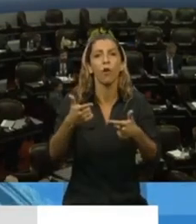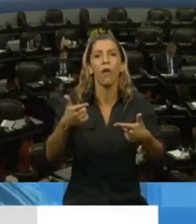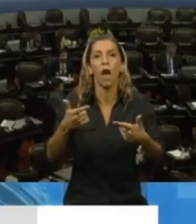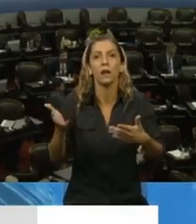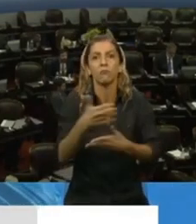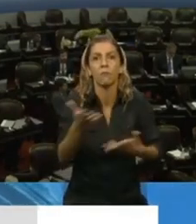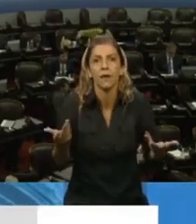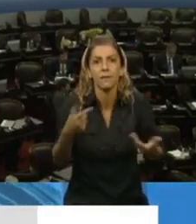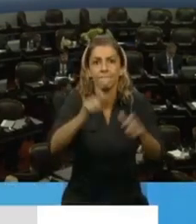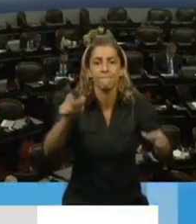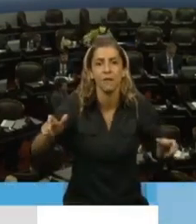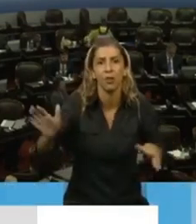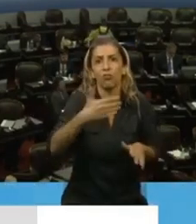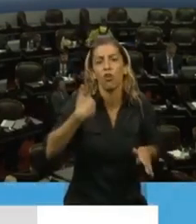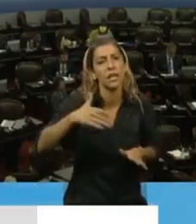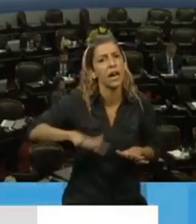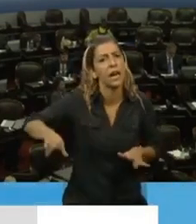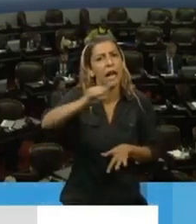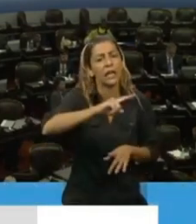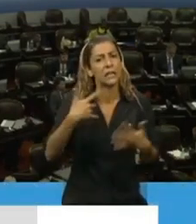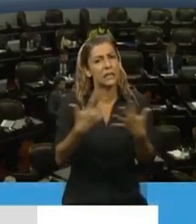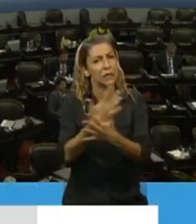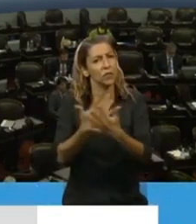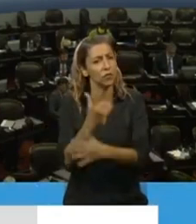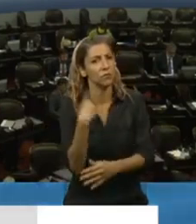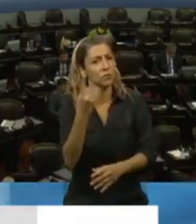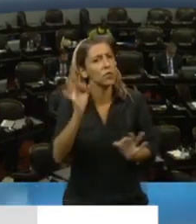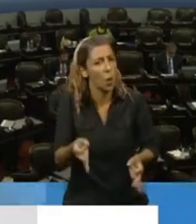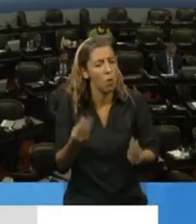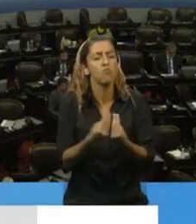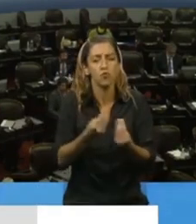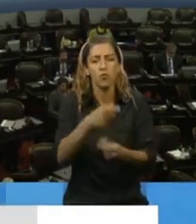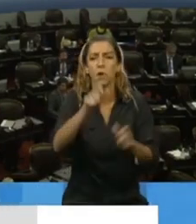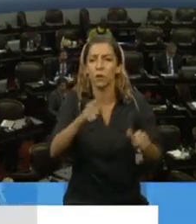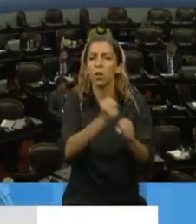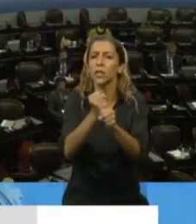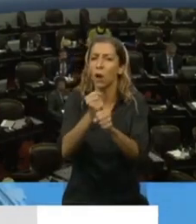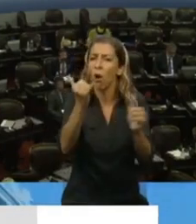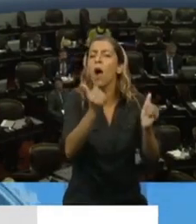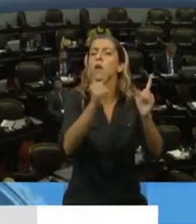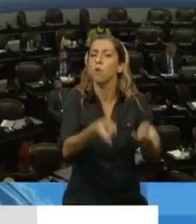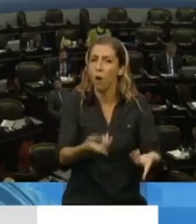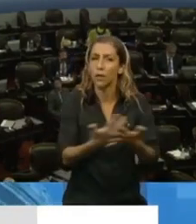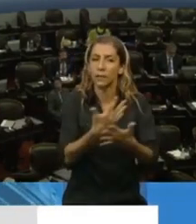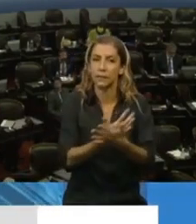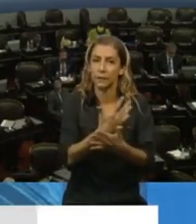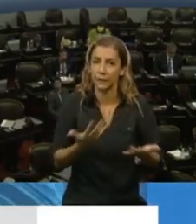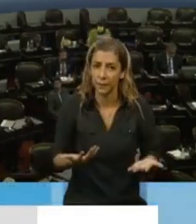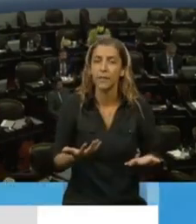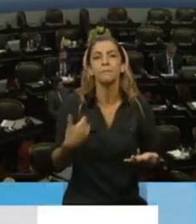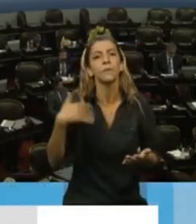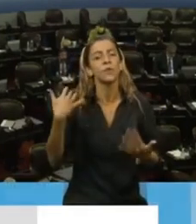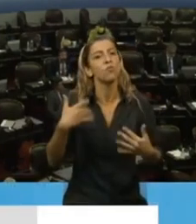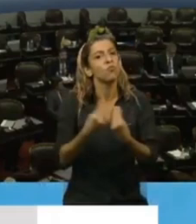argentinos que sabemos que en el caso de muchos trabajadores lo están pasando muy mal. Y que hay muchos que hasta hace poco tenían